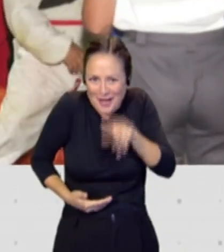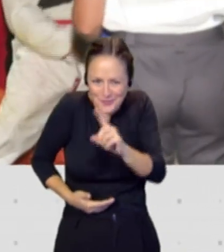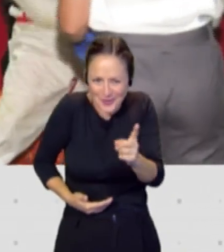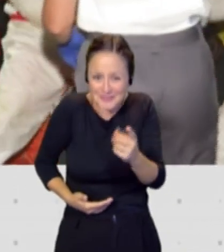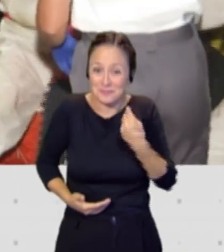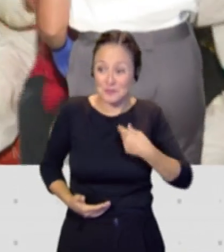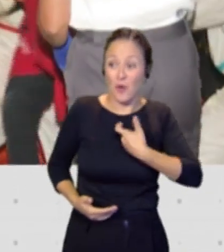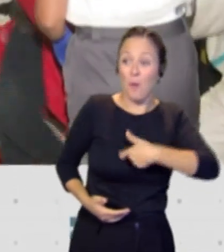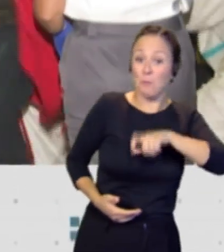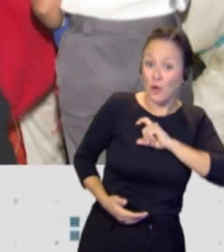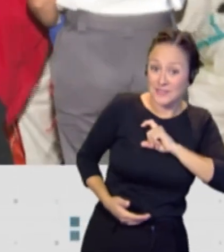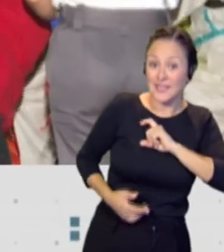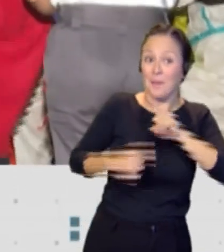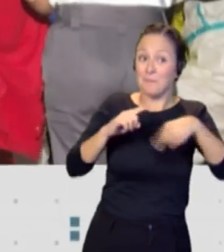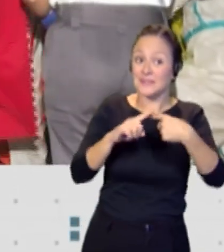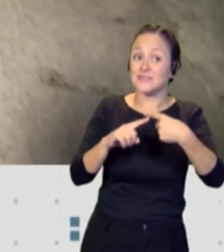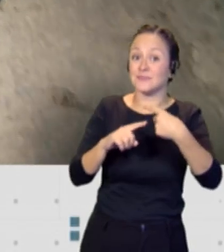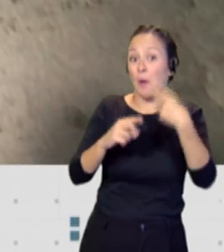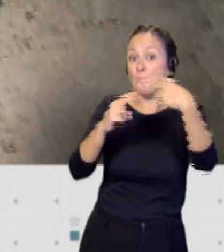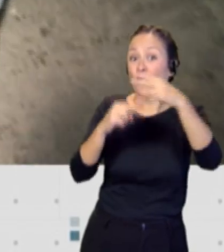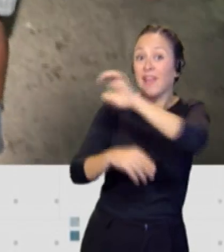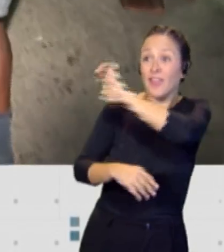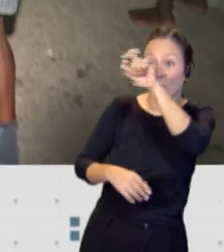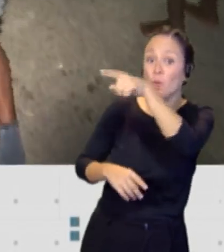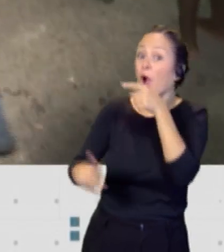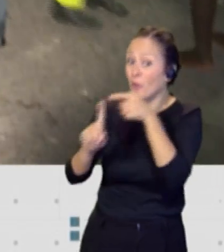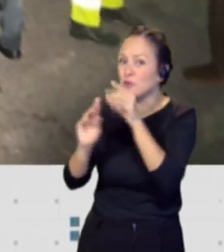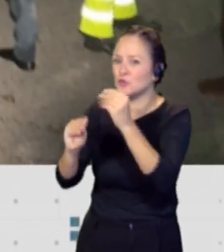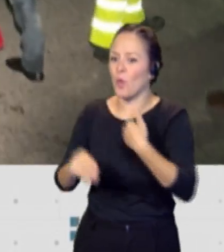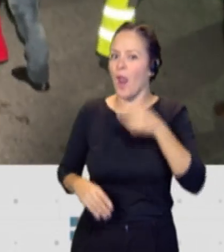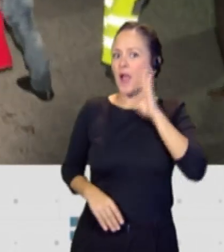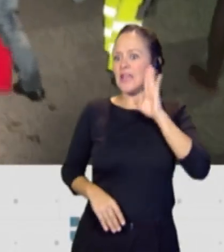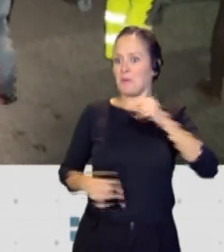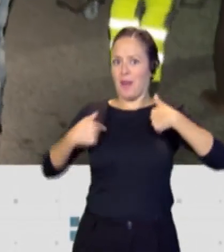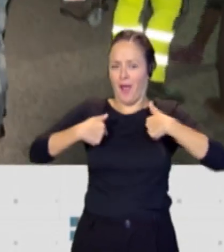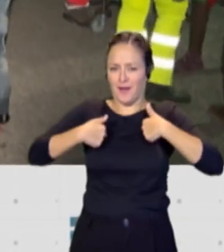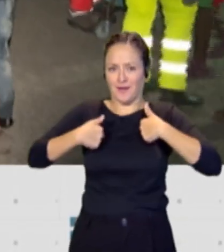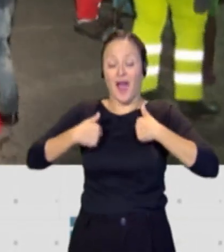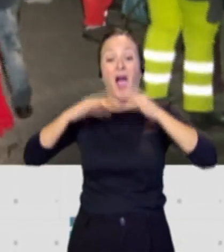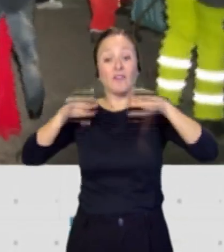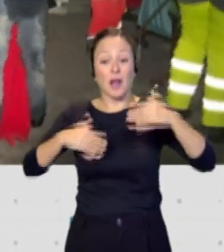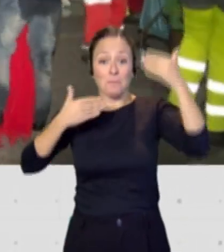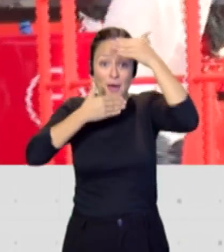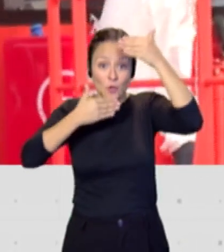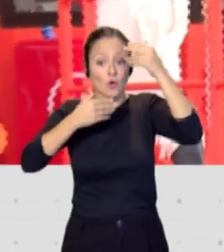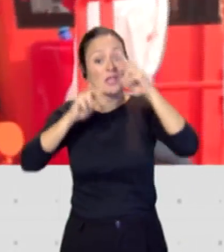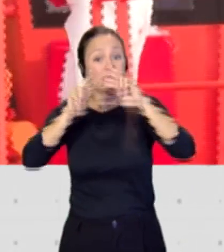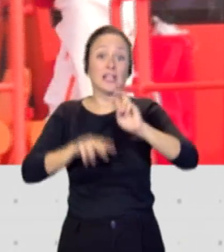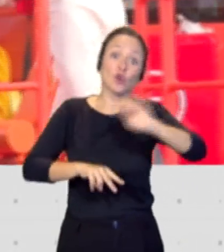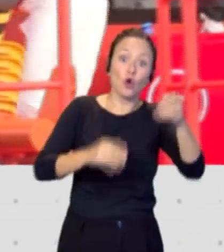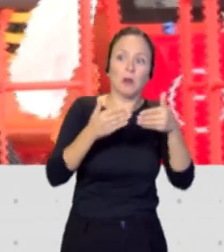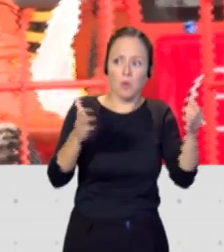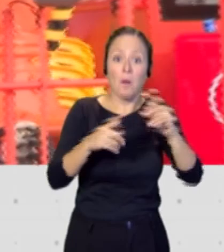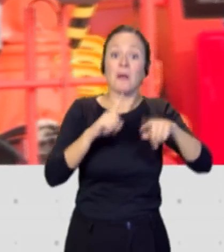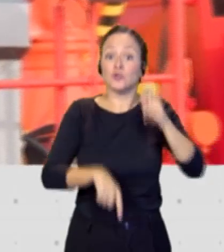policías y las políticas europeas. Después en Marruecos se abrió otra investigación y el juez marroquí también